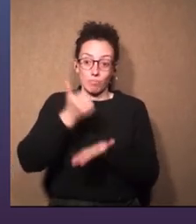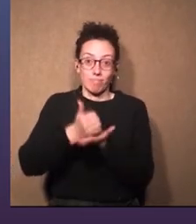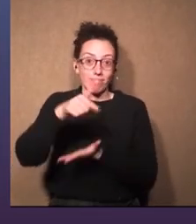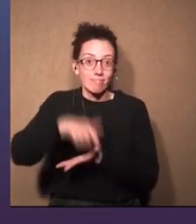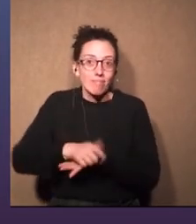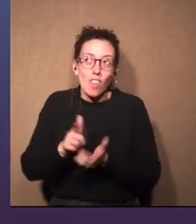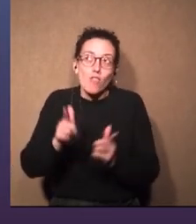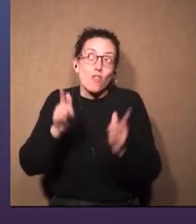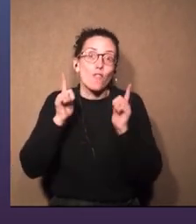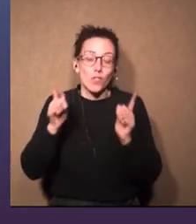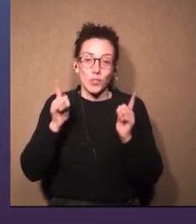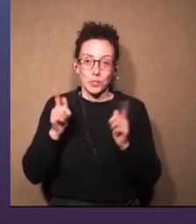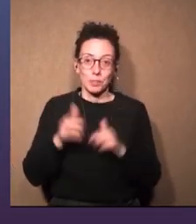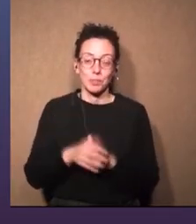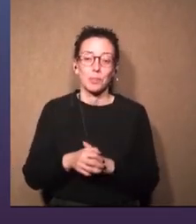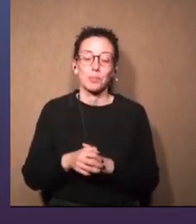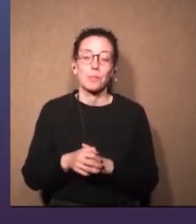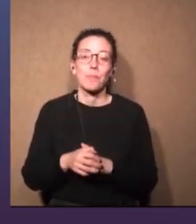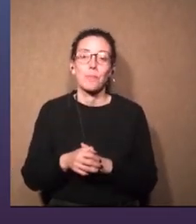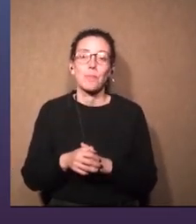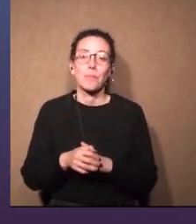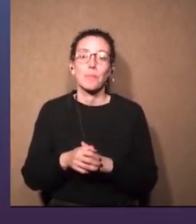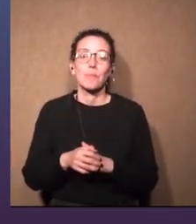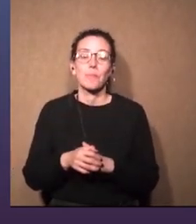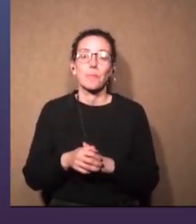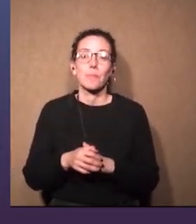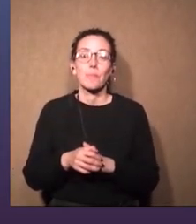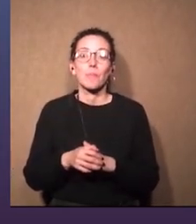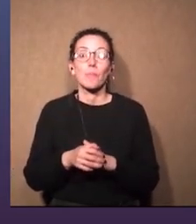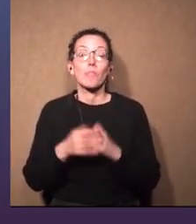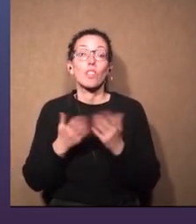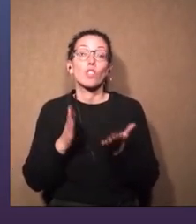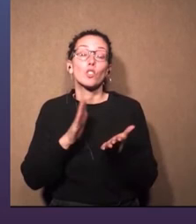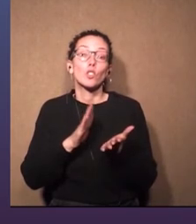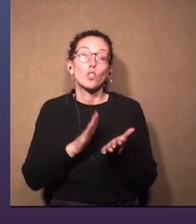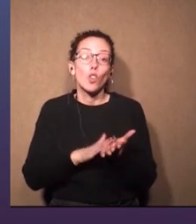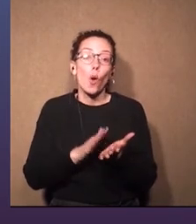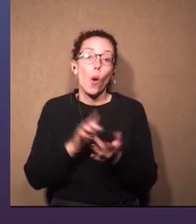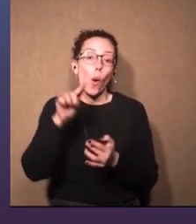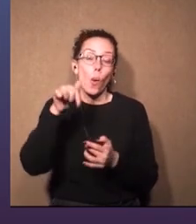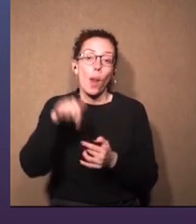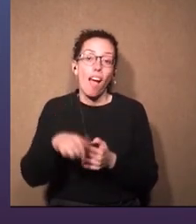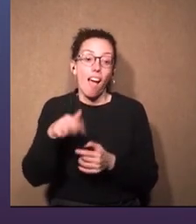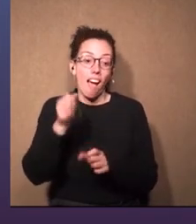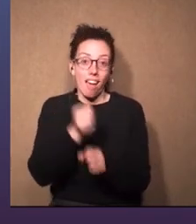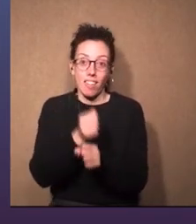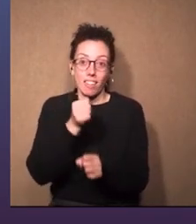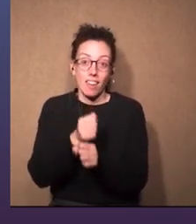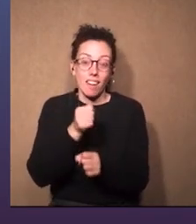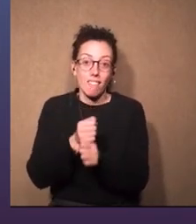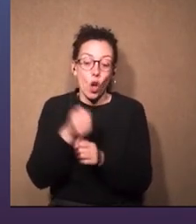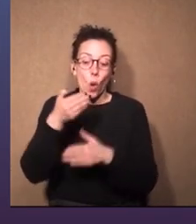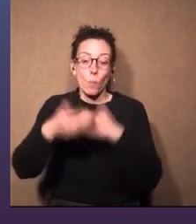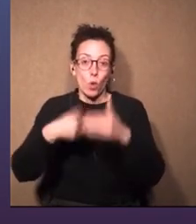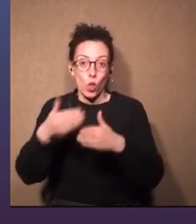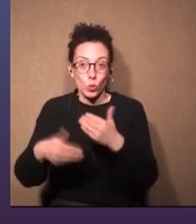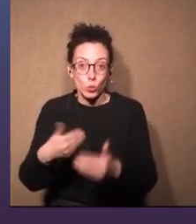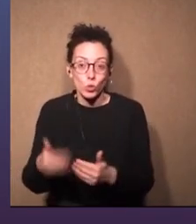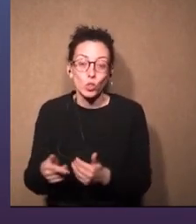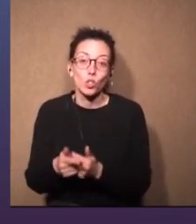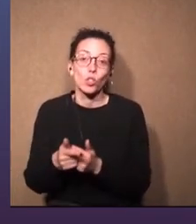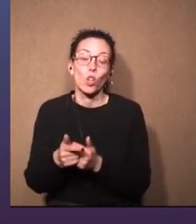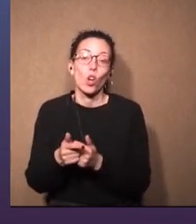y disfrutable este y en cuanto acá al trabajo de